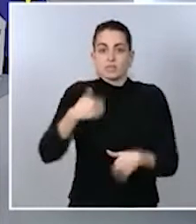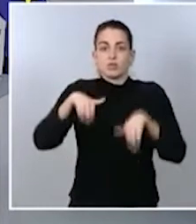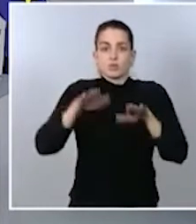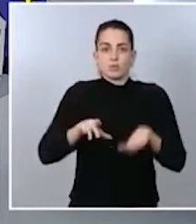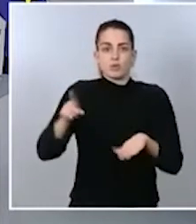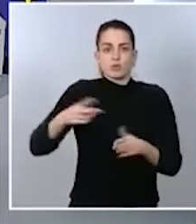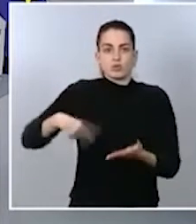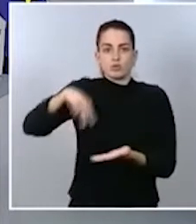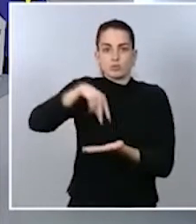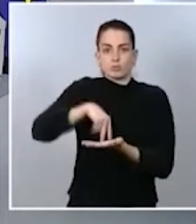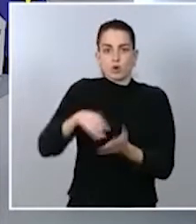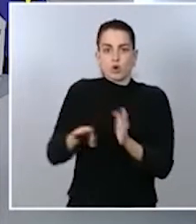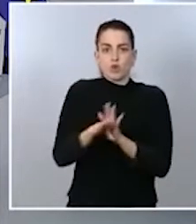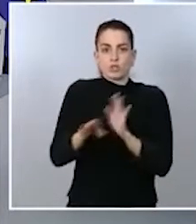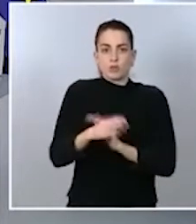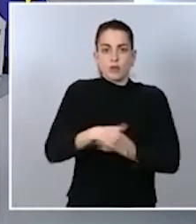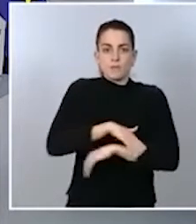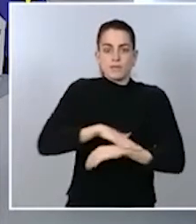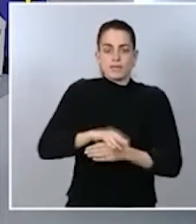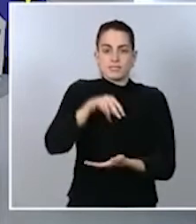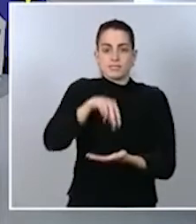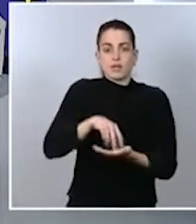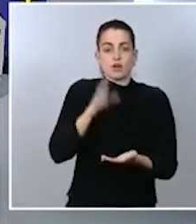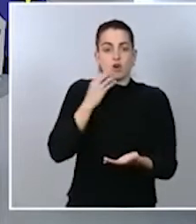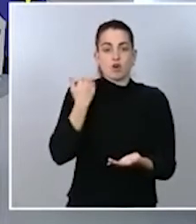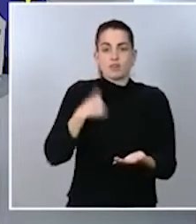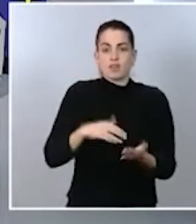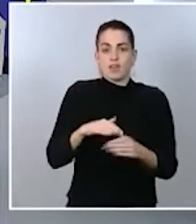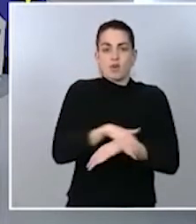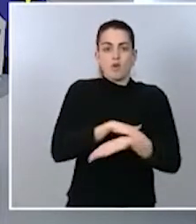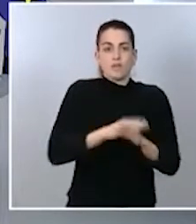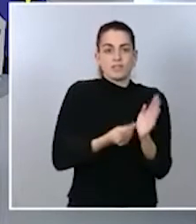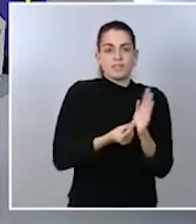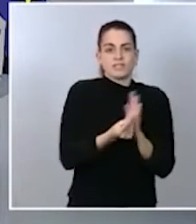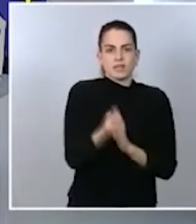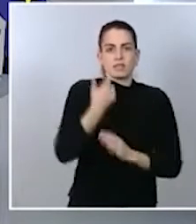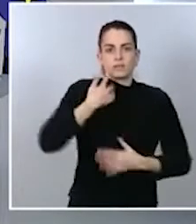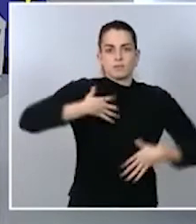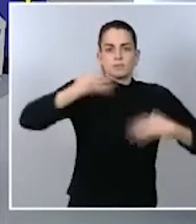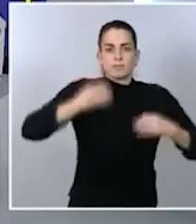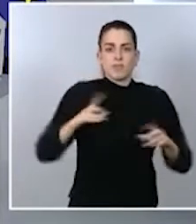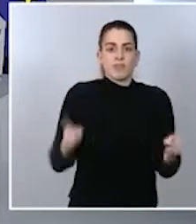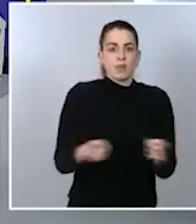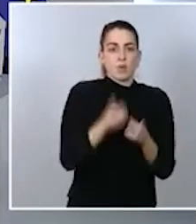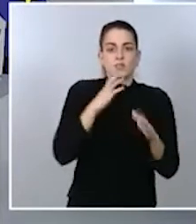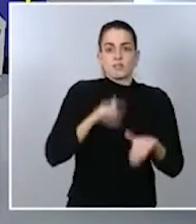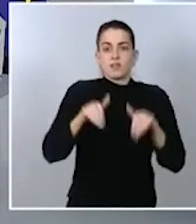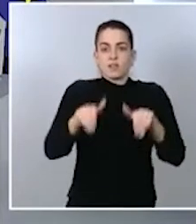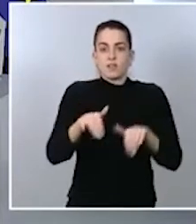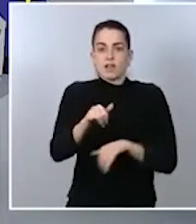Ministerio? ¿O su salida del Gobierno será efectivo en cualquier caso el 31 de enero? Gracias.